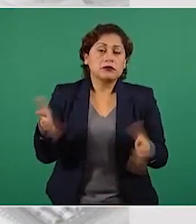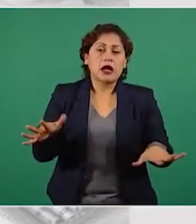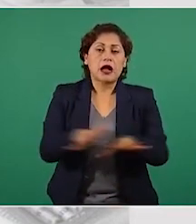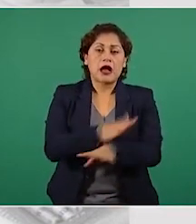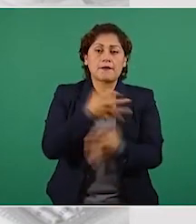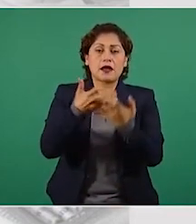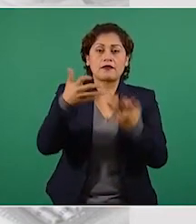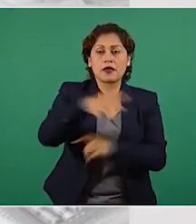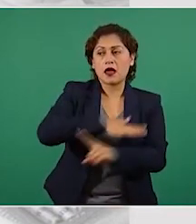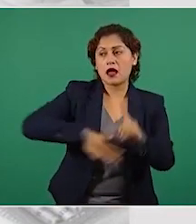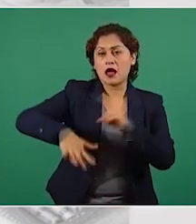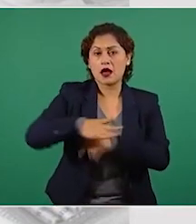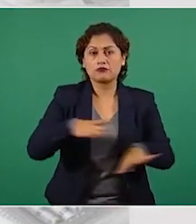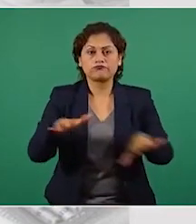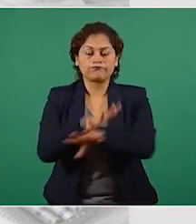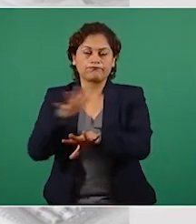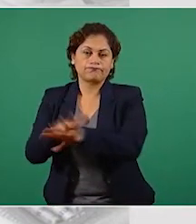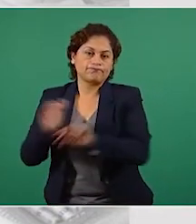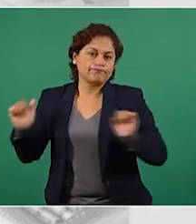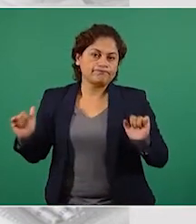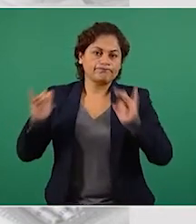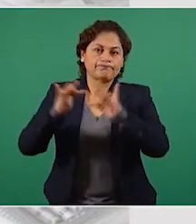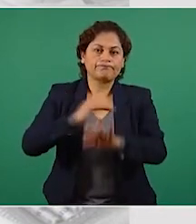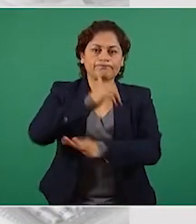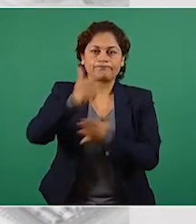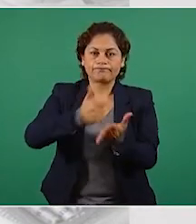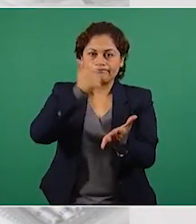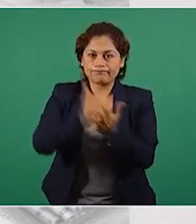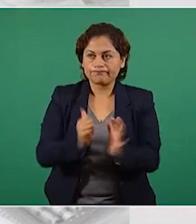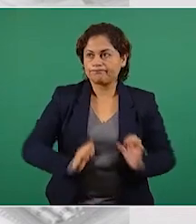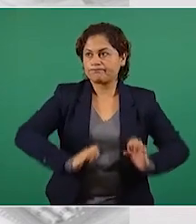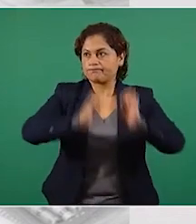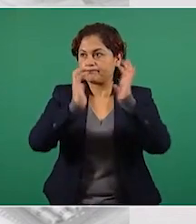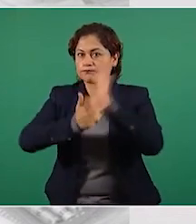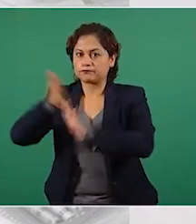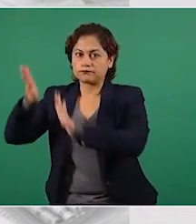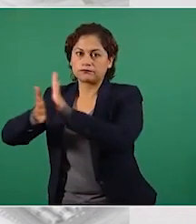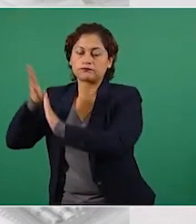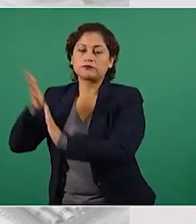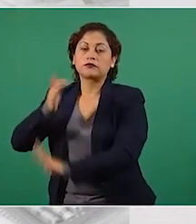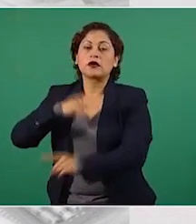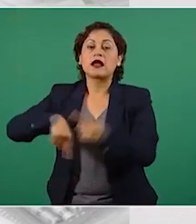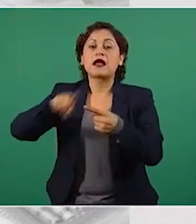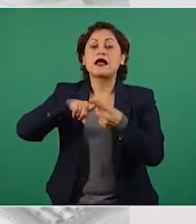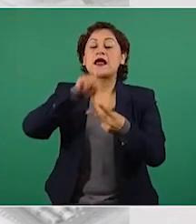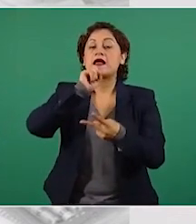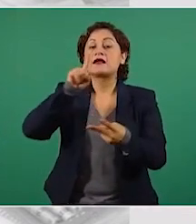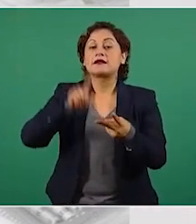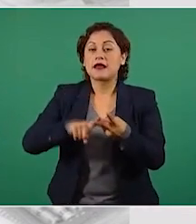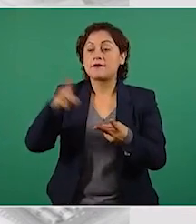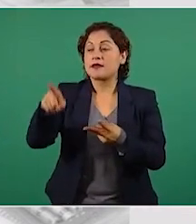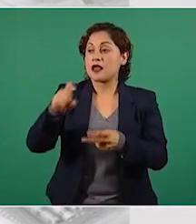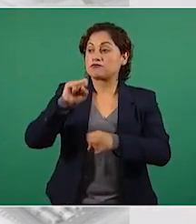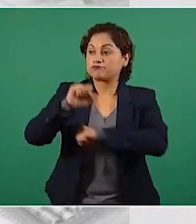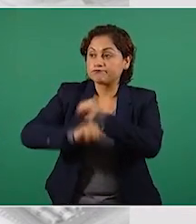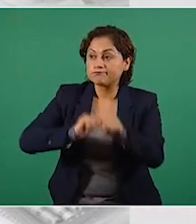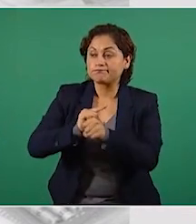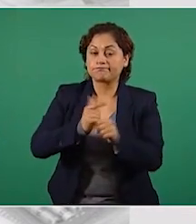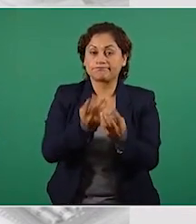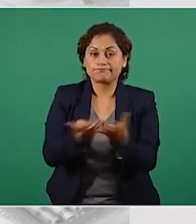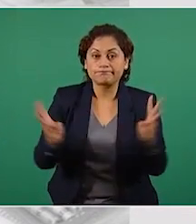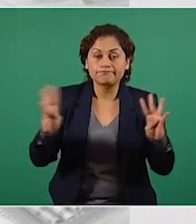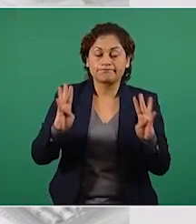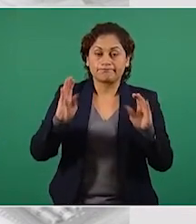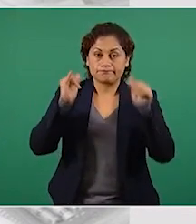suelo, la urbanización, la agricultura y la ganadería, y la tala ilegal. Precisa que Sembrando